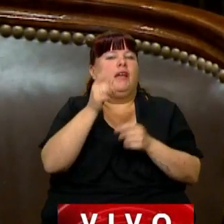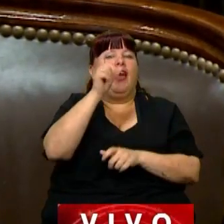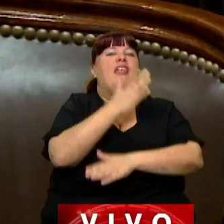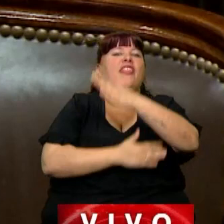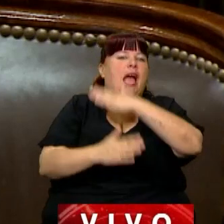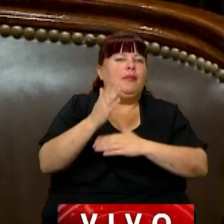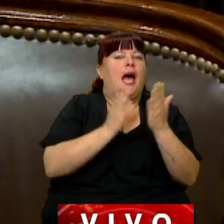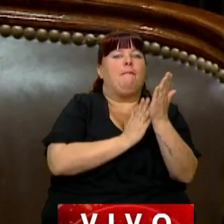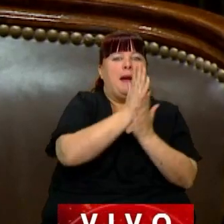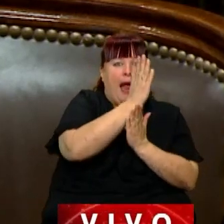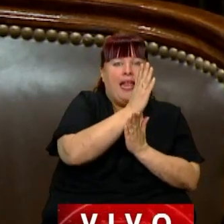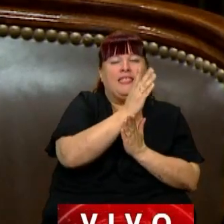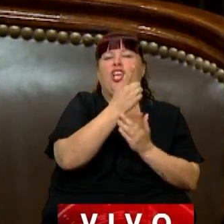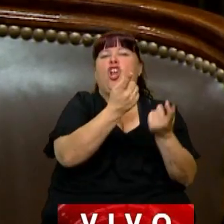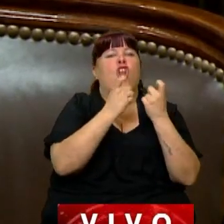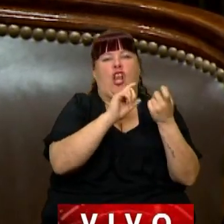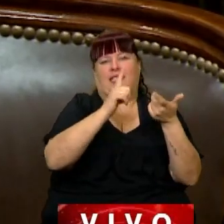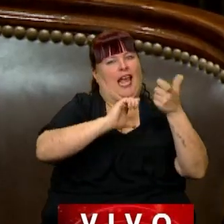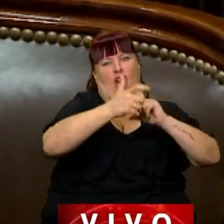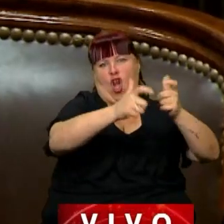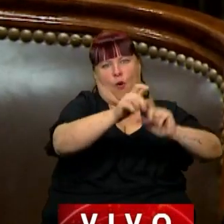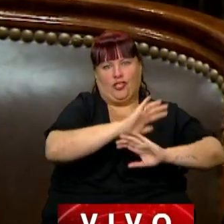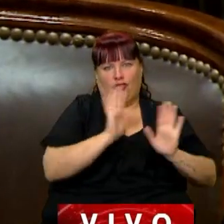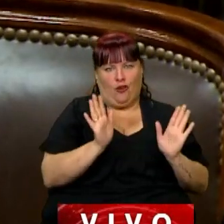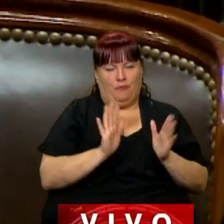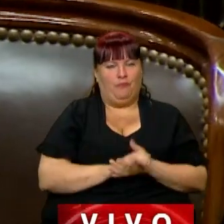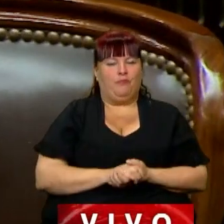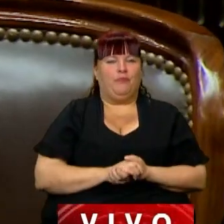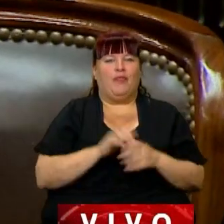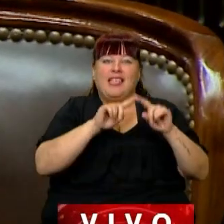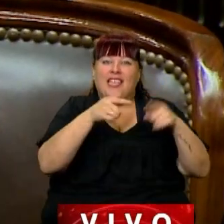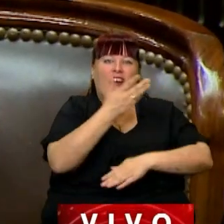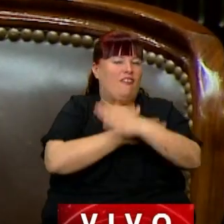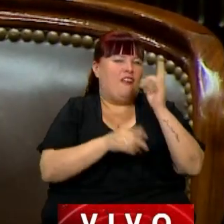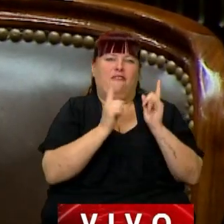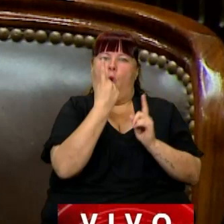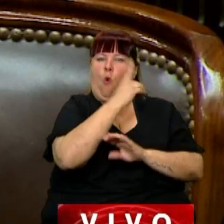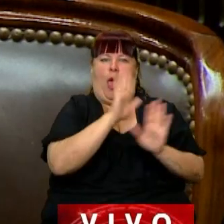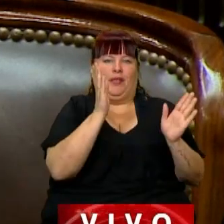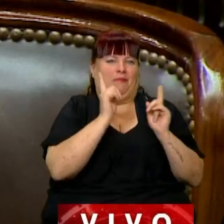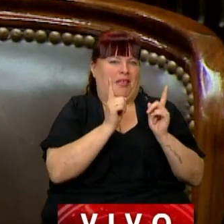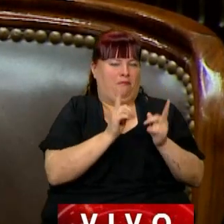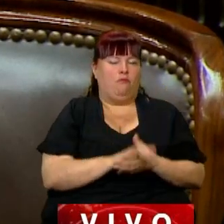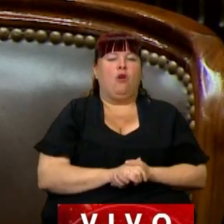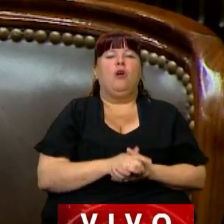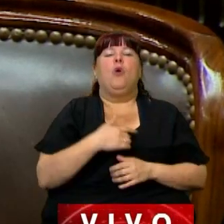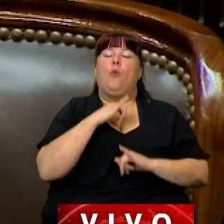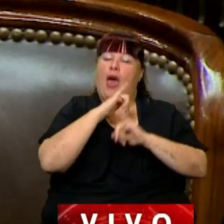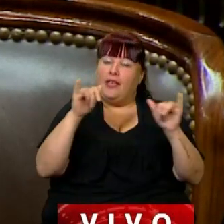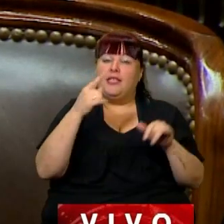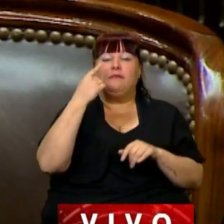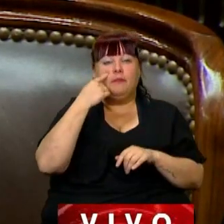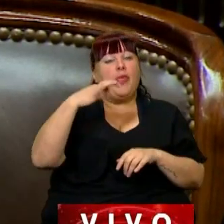discapacidades permanentes y que no hace falta renovar ese certificado. Pero yo quiero decir,